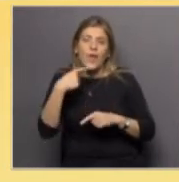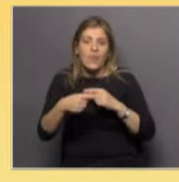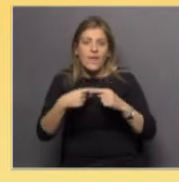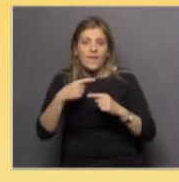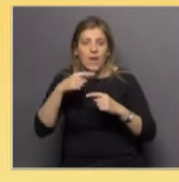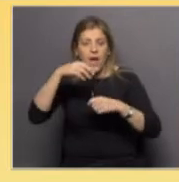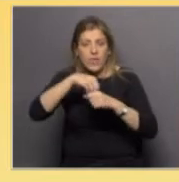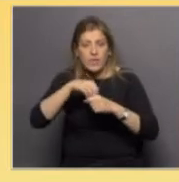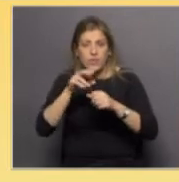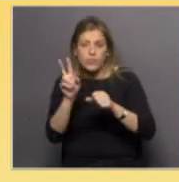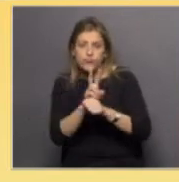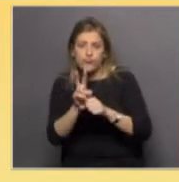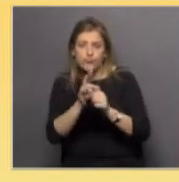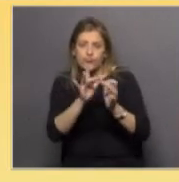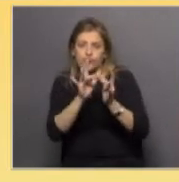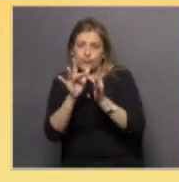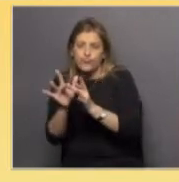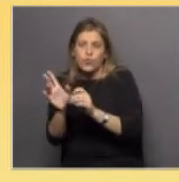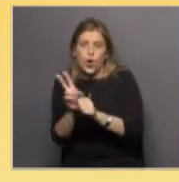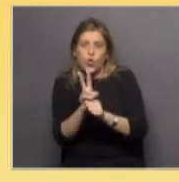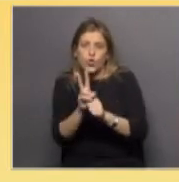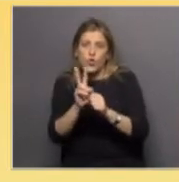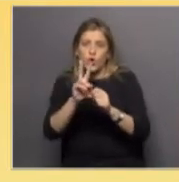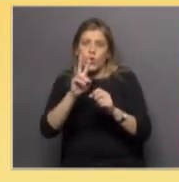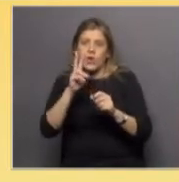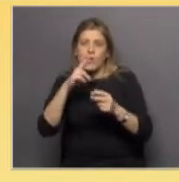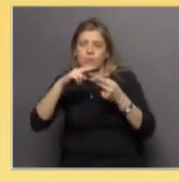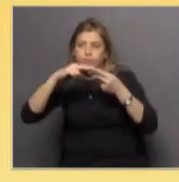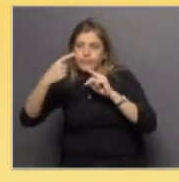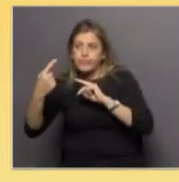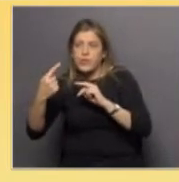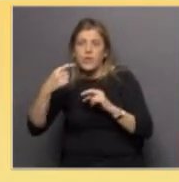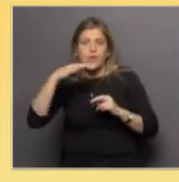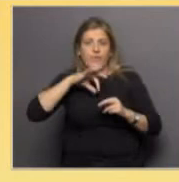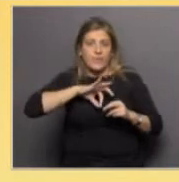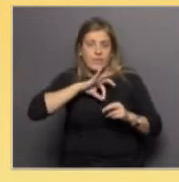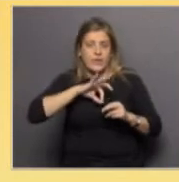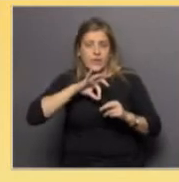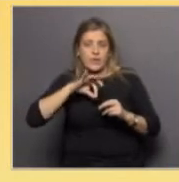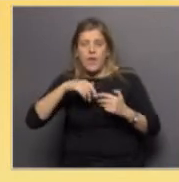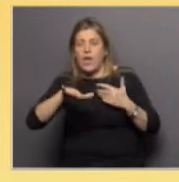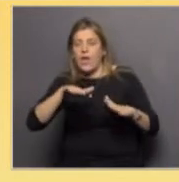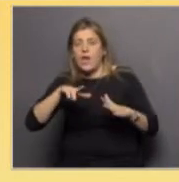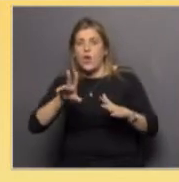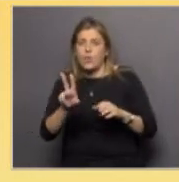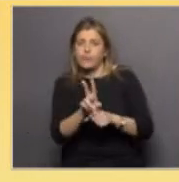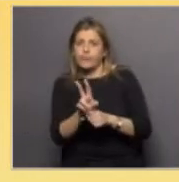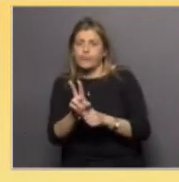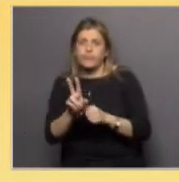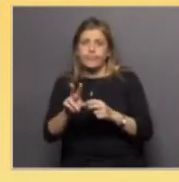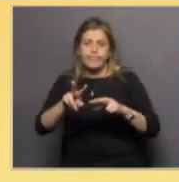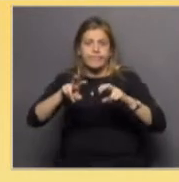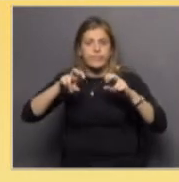epidemiológica en general el monitoreo epidemiológico y para este tipo de problemas la vigilancia genómica